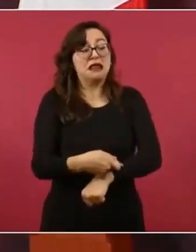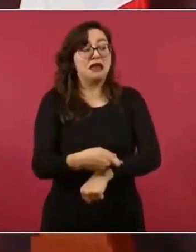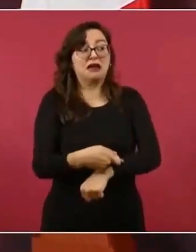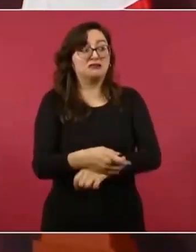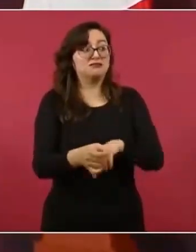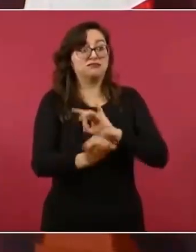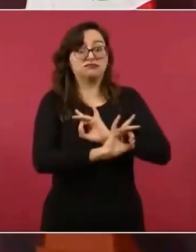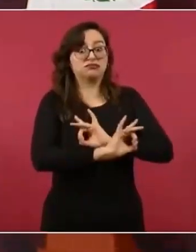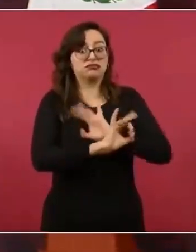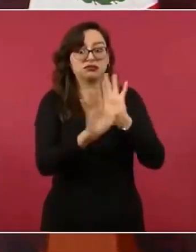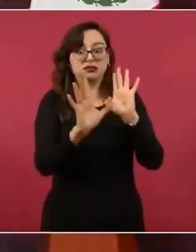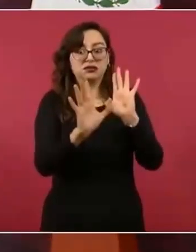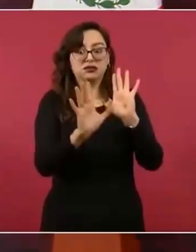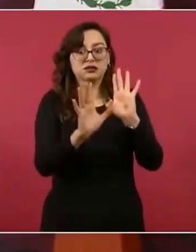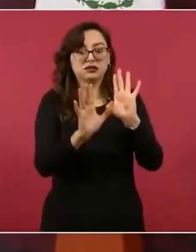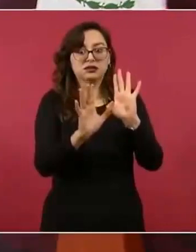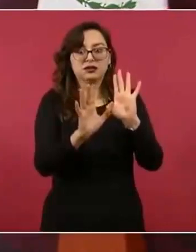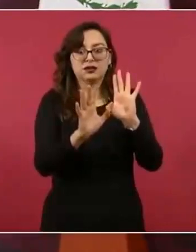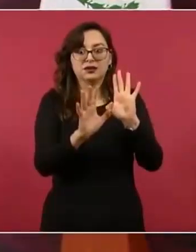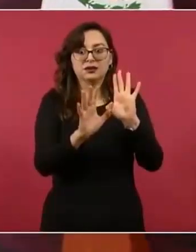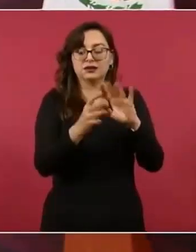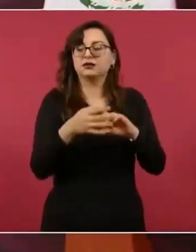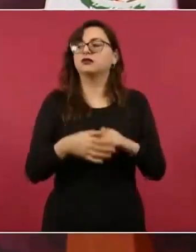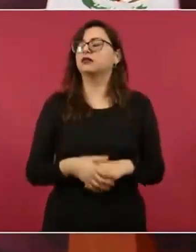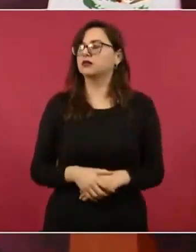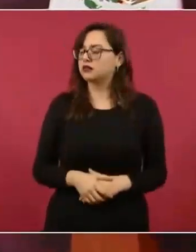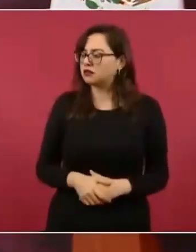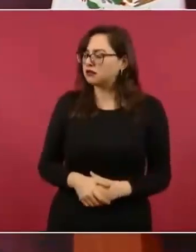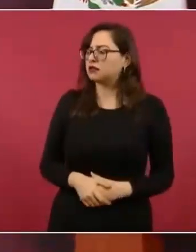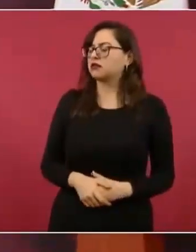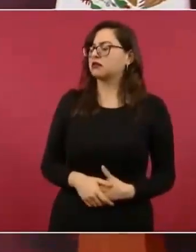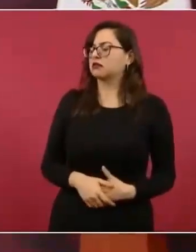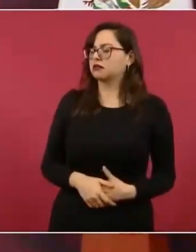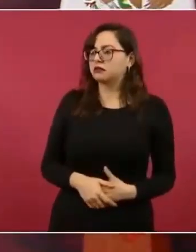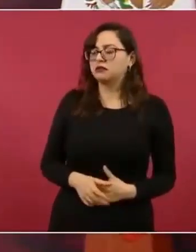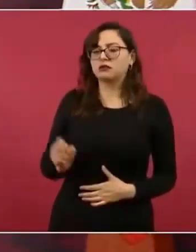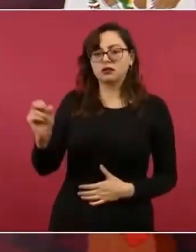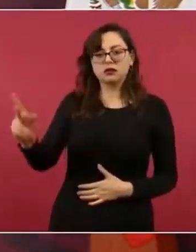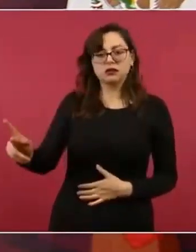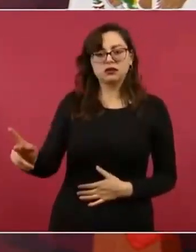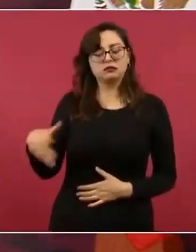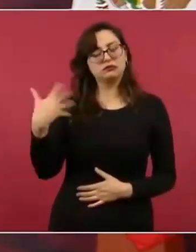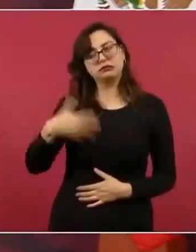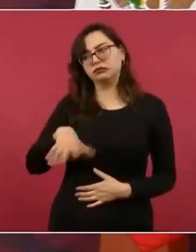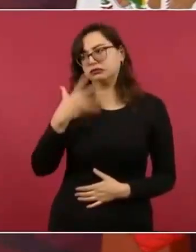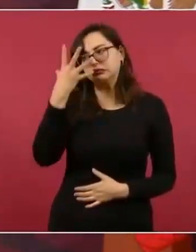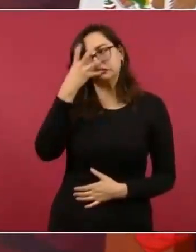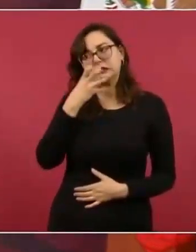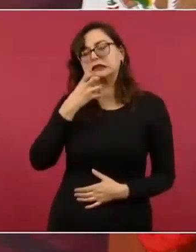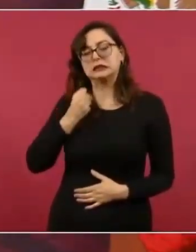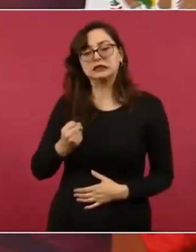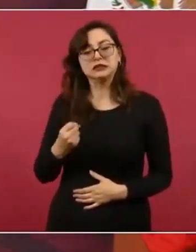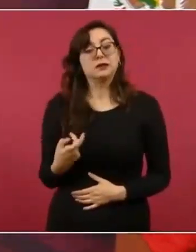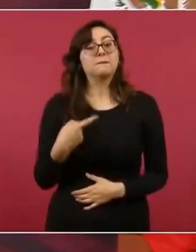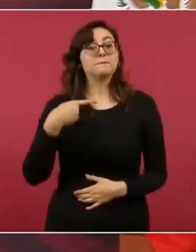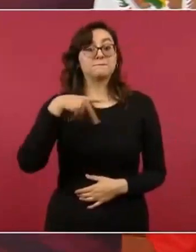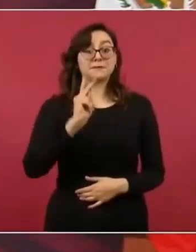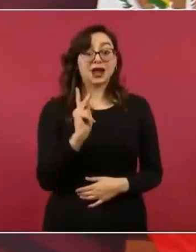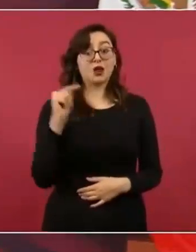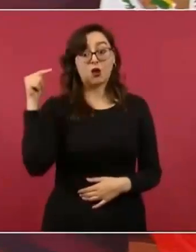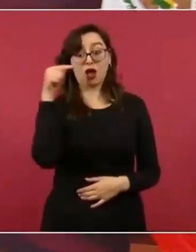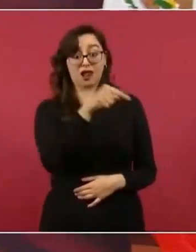Pero, lo da a conocer como... que fuese...